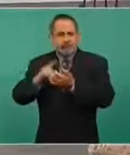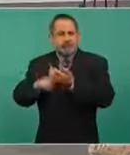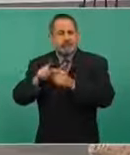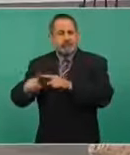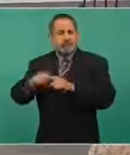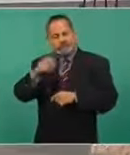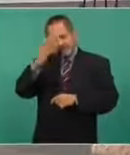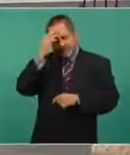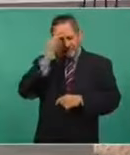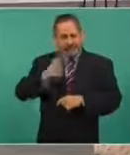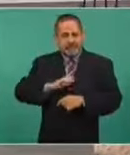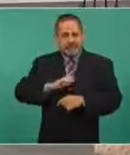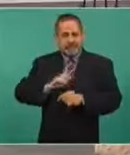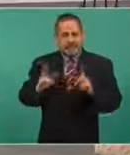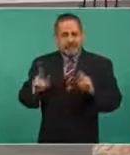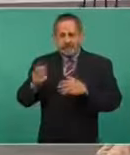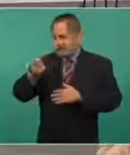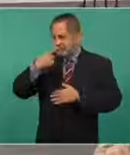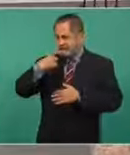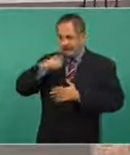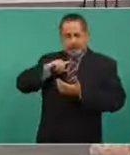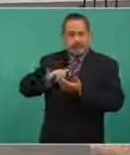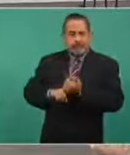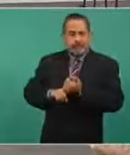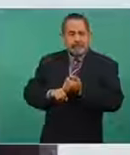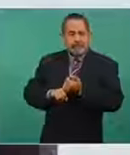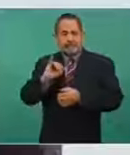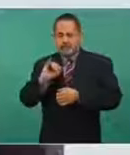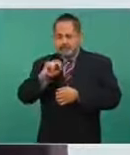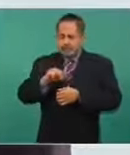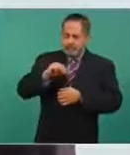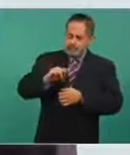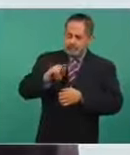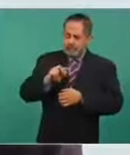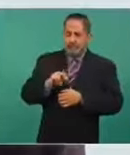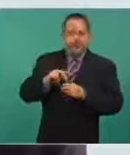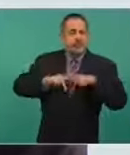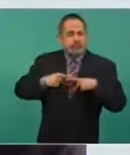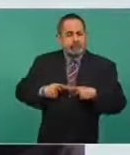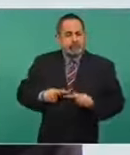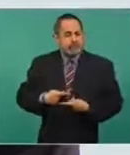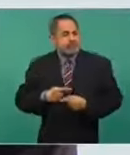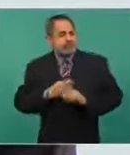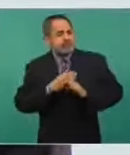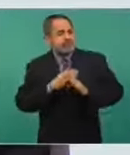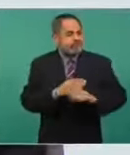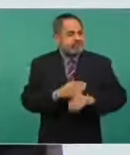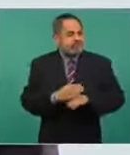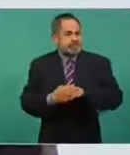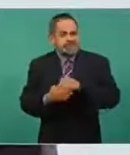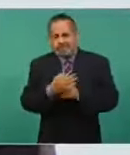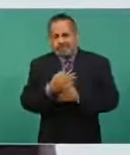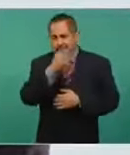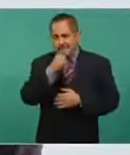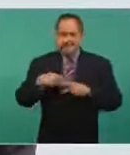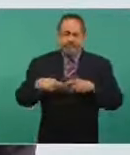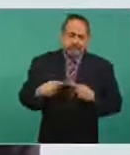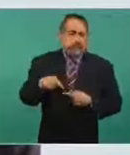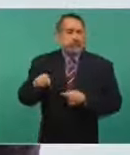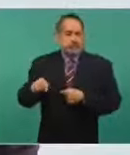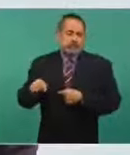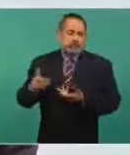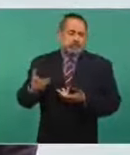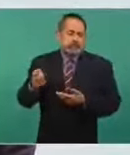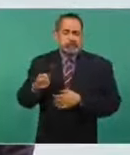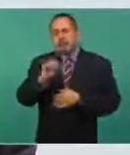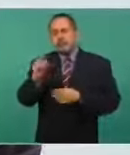los diversos cánceres, deprimen el sistema inmune, disminuyen la capacidad del sistema para defenderse de las infecciones. Algunas otras enfermedades donde hay falla